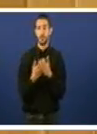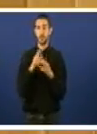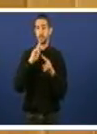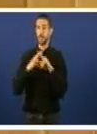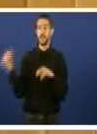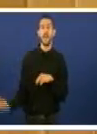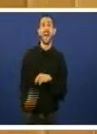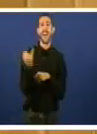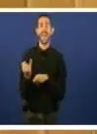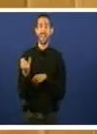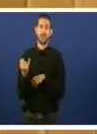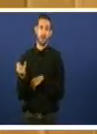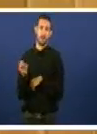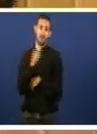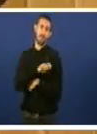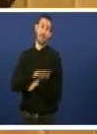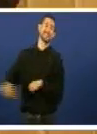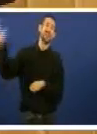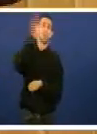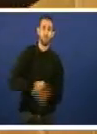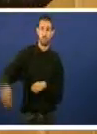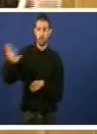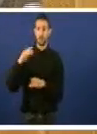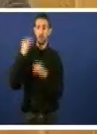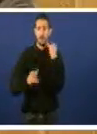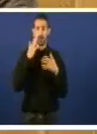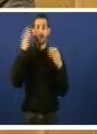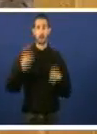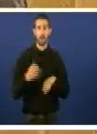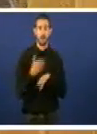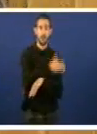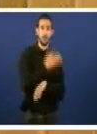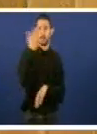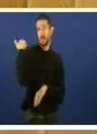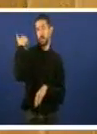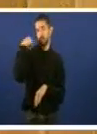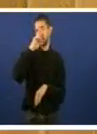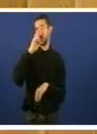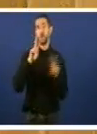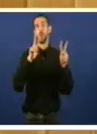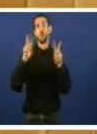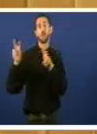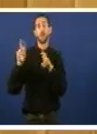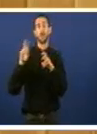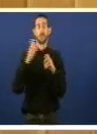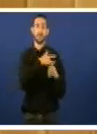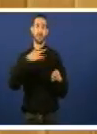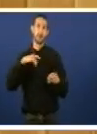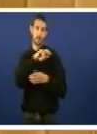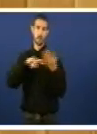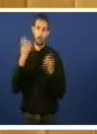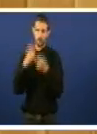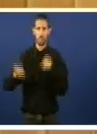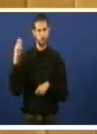É evidente que os directivos actuais e pasados de Nova Caixa Galicia venderonse caro. Venderonse